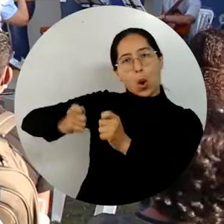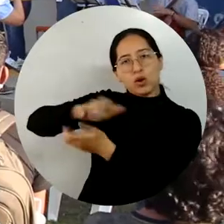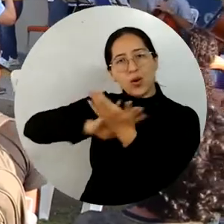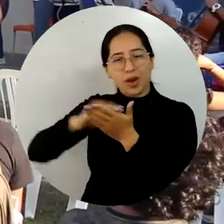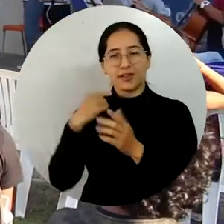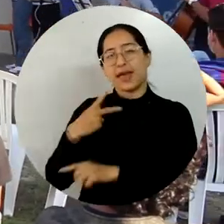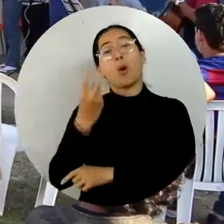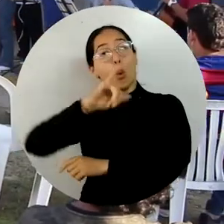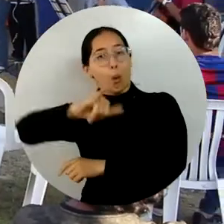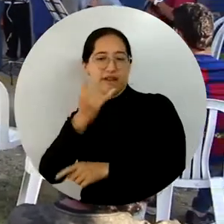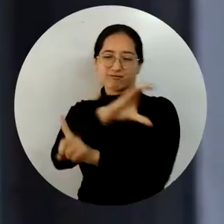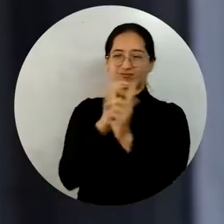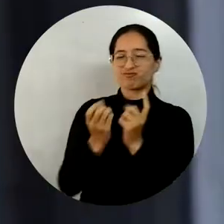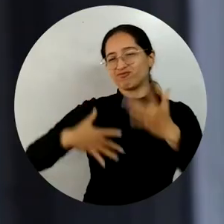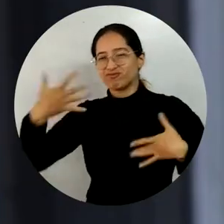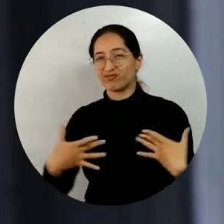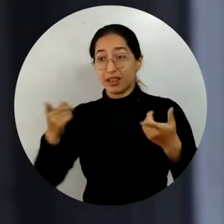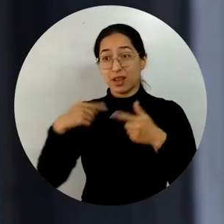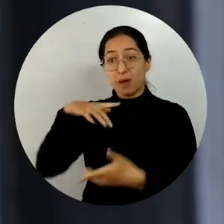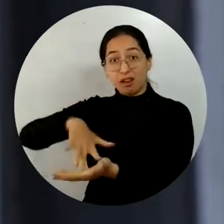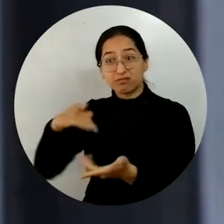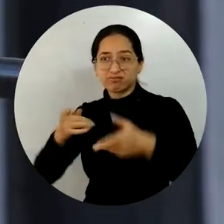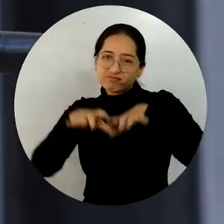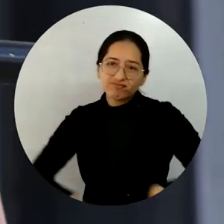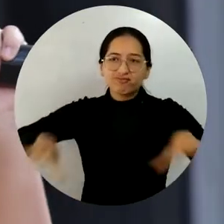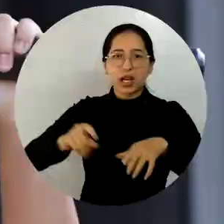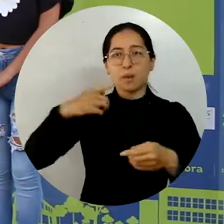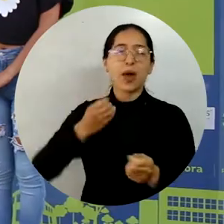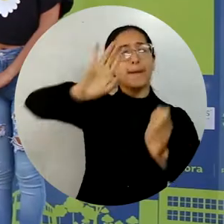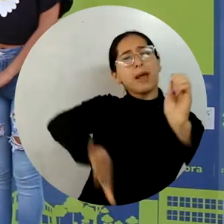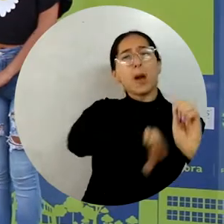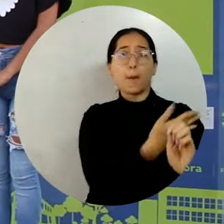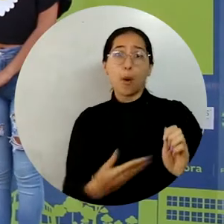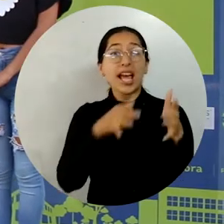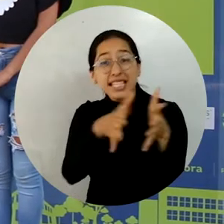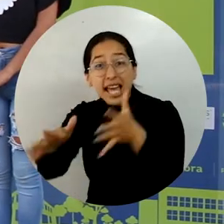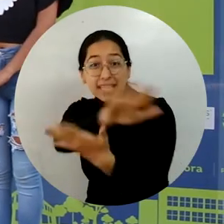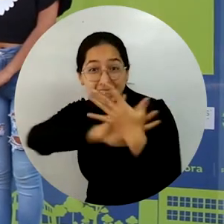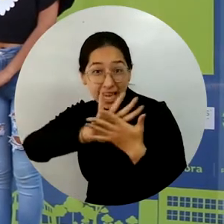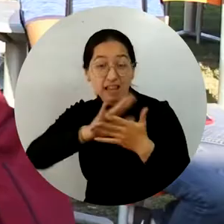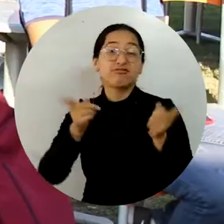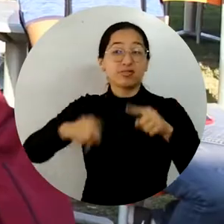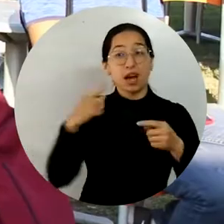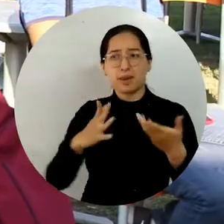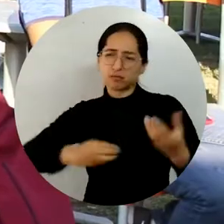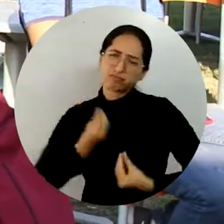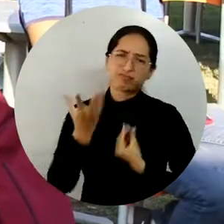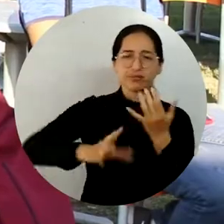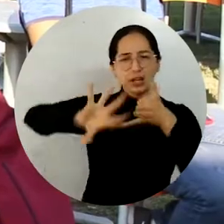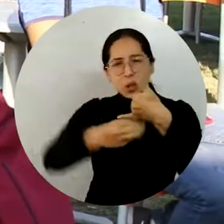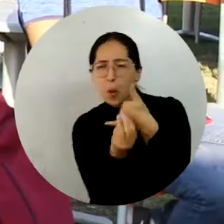llevará el nombre de Jueves Cultural y también se desarrollaron actividades como declamación de poesía, enseñanza de lengua de señas,